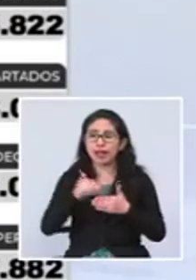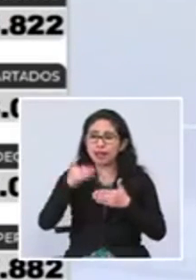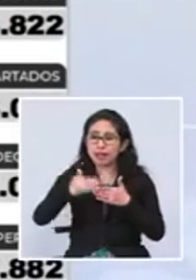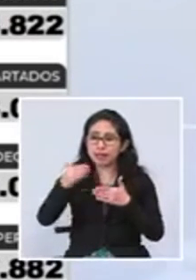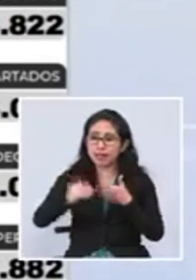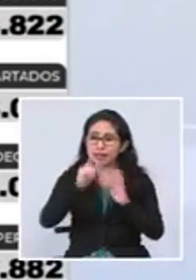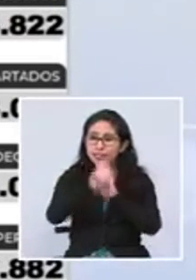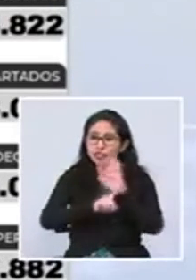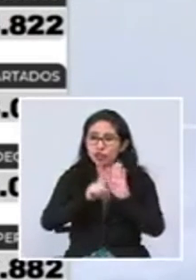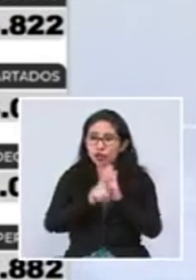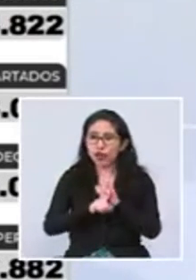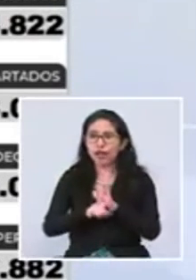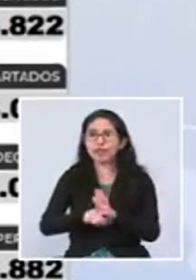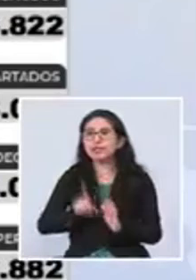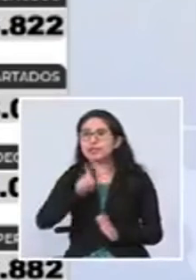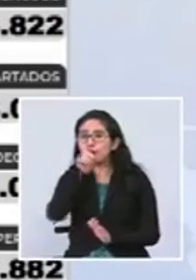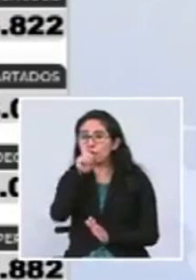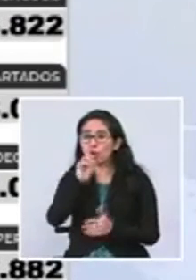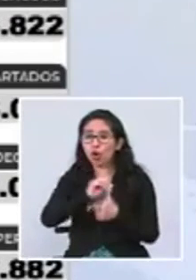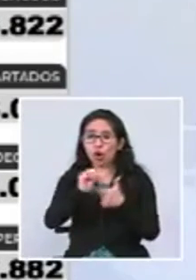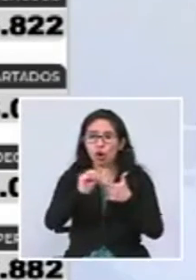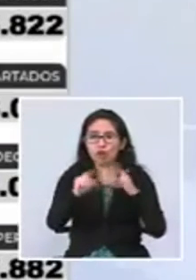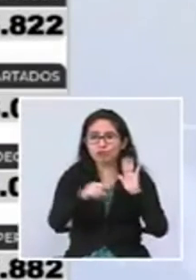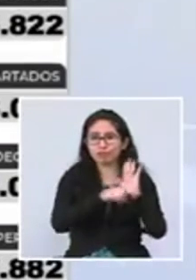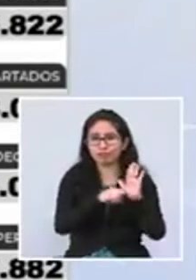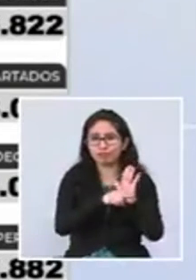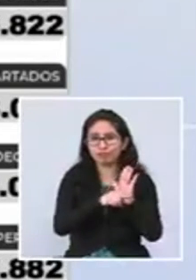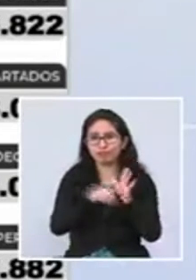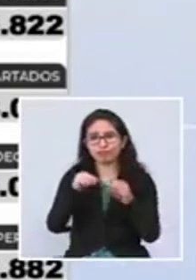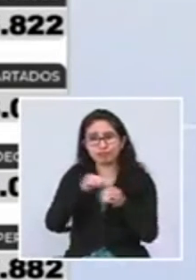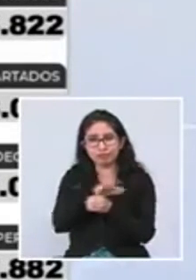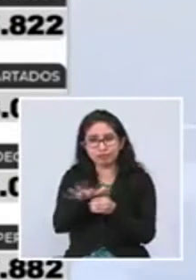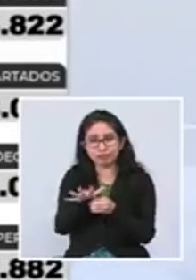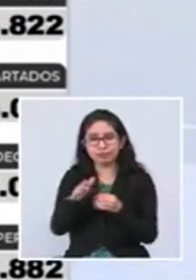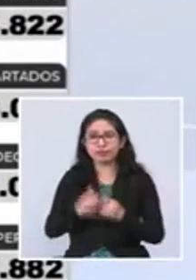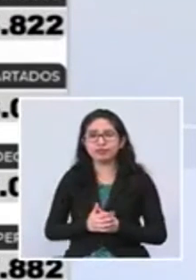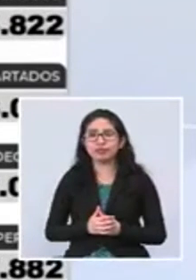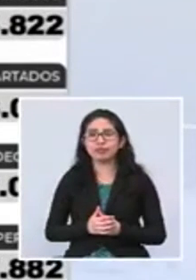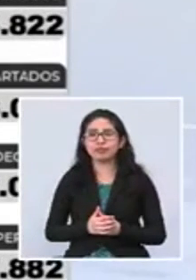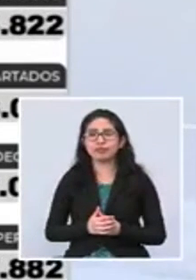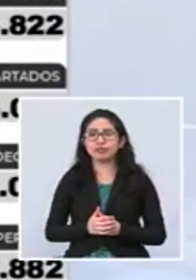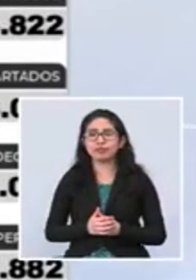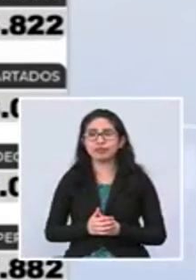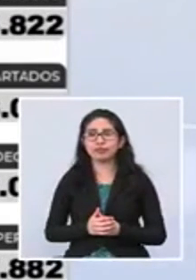horas serán confirmados o descartados por el laboratorio.